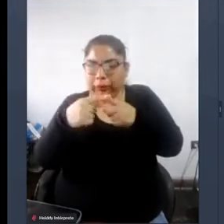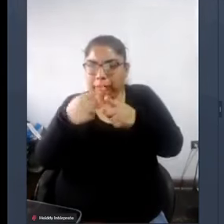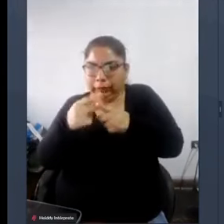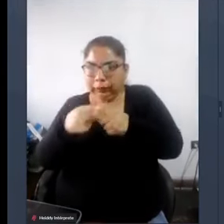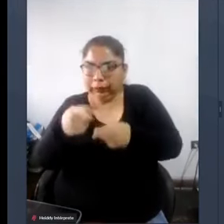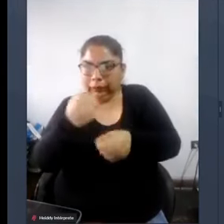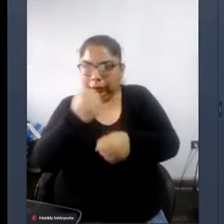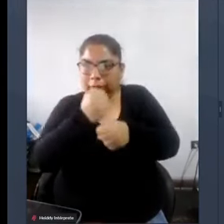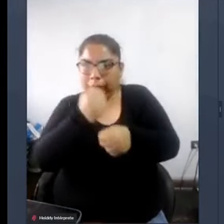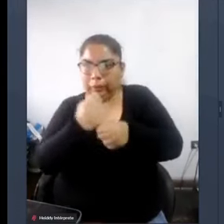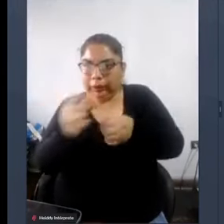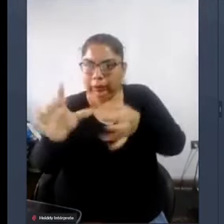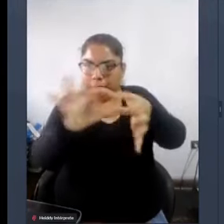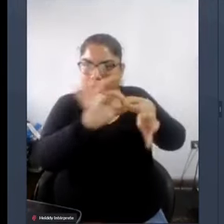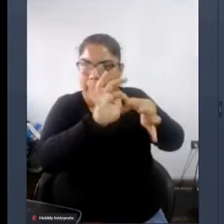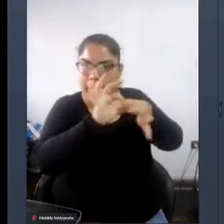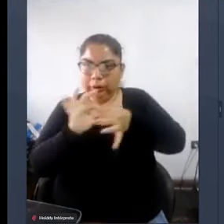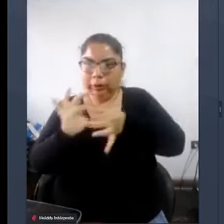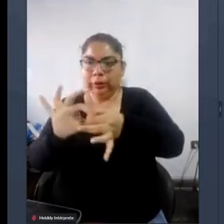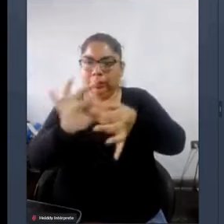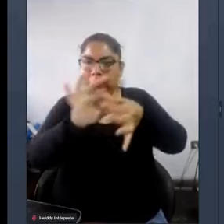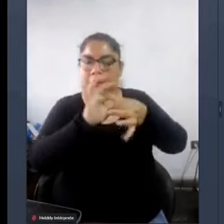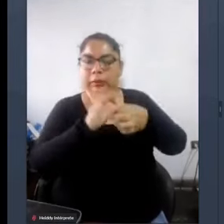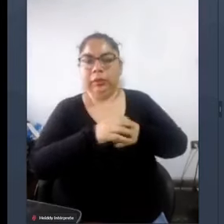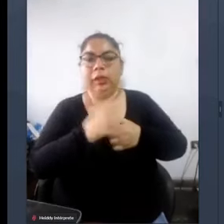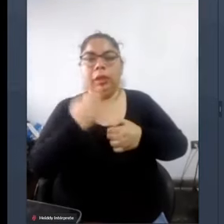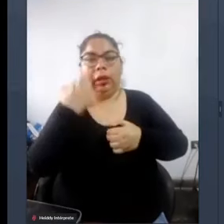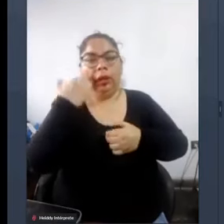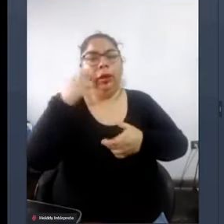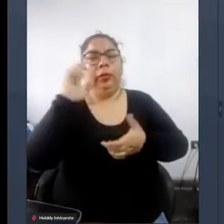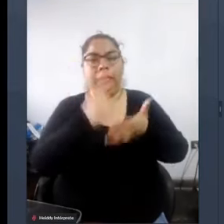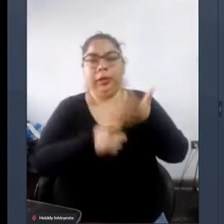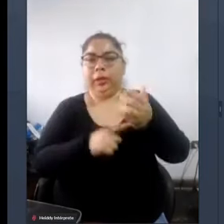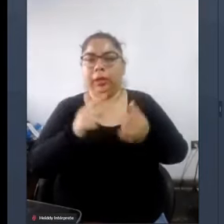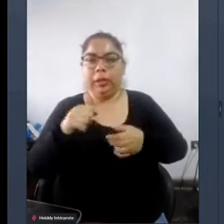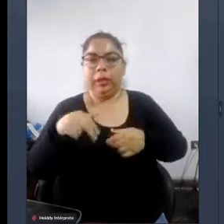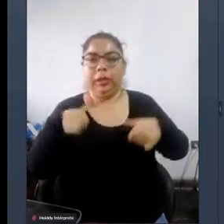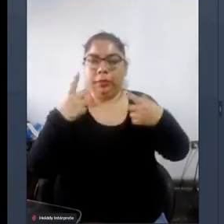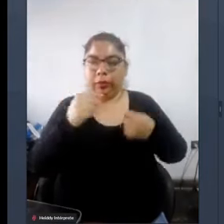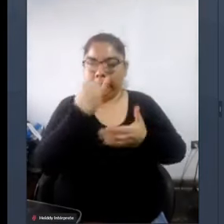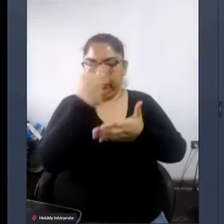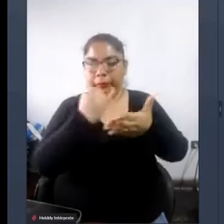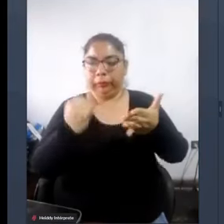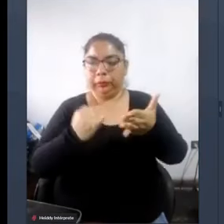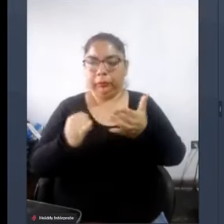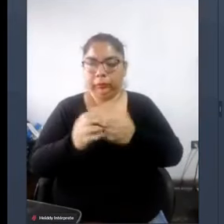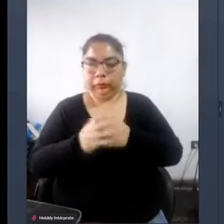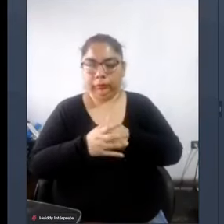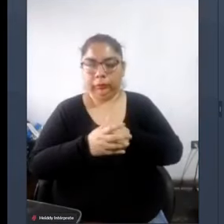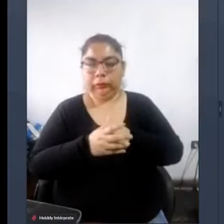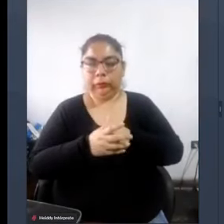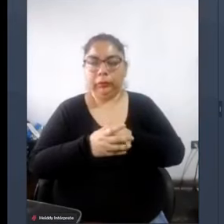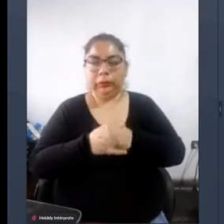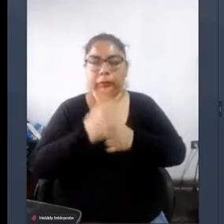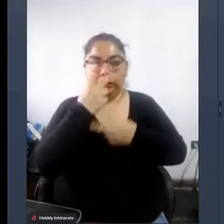empezar a trabajar juntos para que podamos diseñar adecuadamente la ciudad